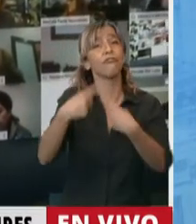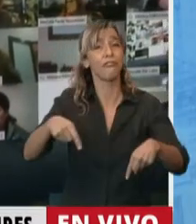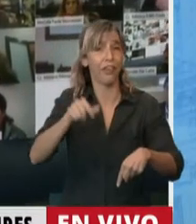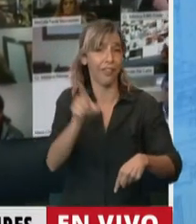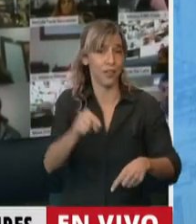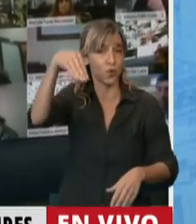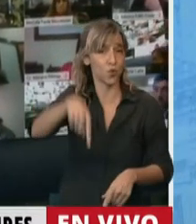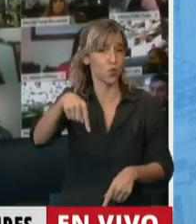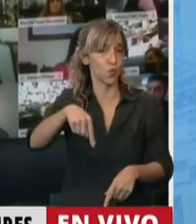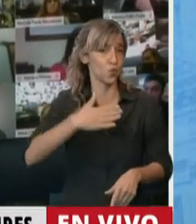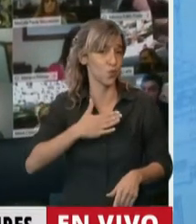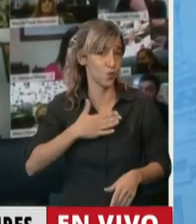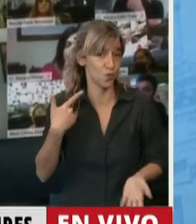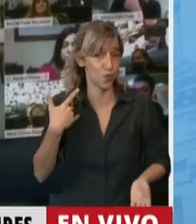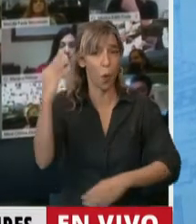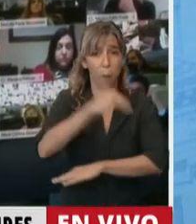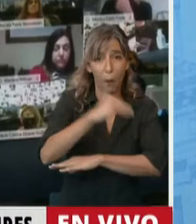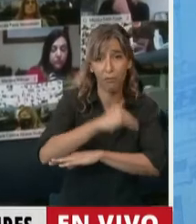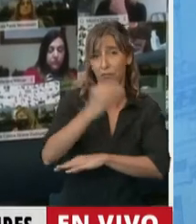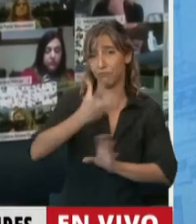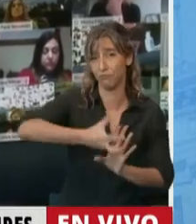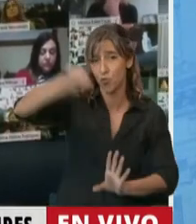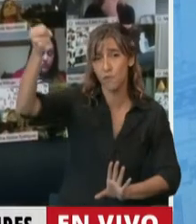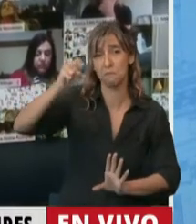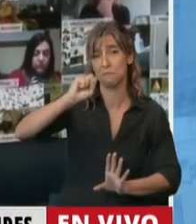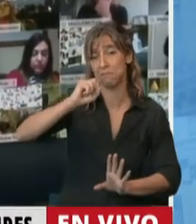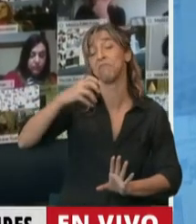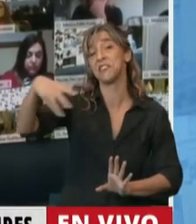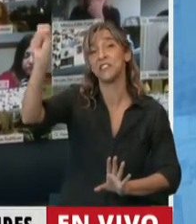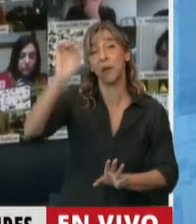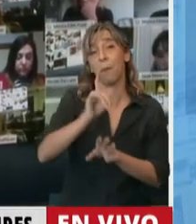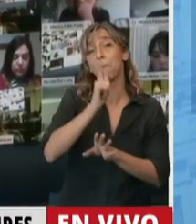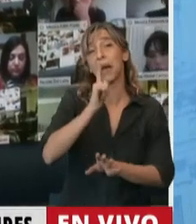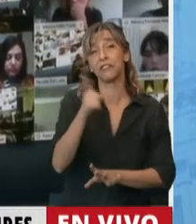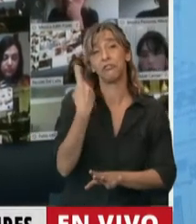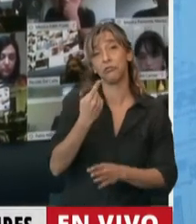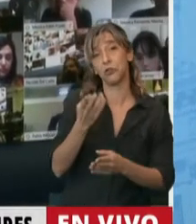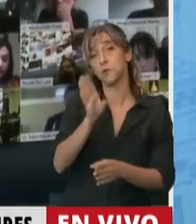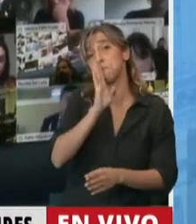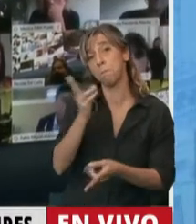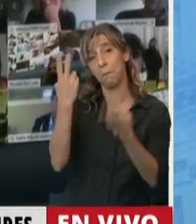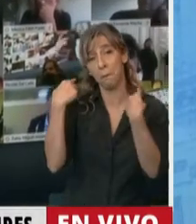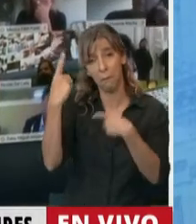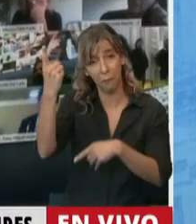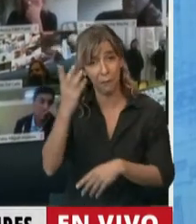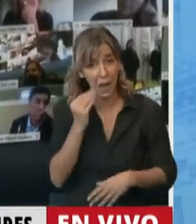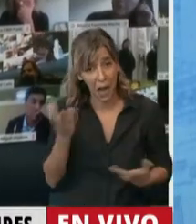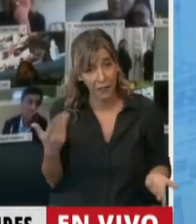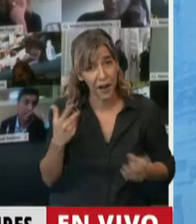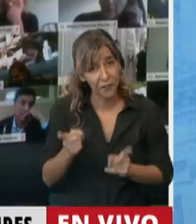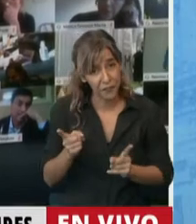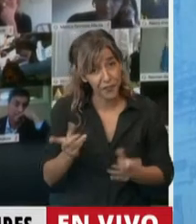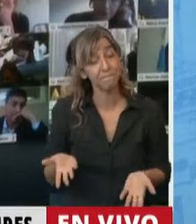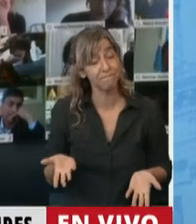a ojos vista. Por lo tanto, creo que ese es un tema pendiente. Pero yo había pedido el homenaje porque mañana,